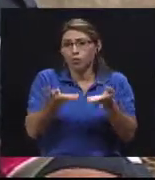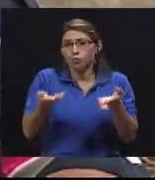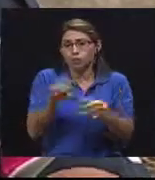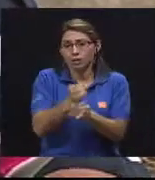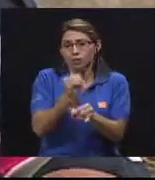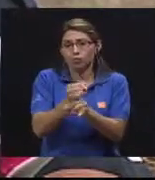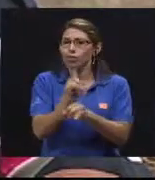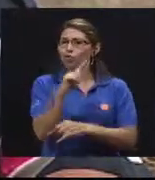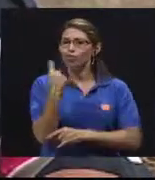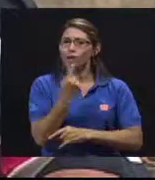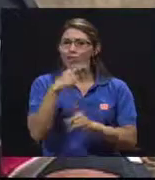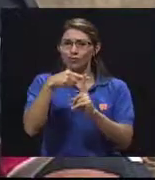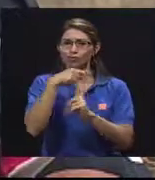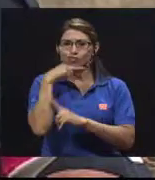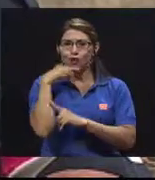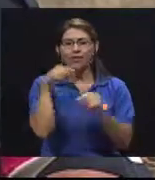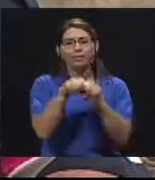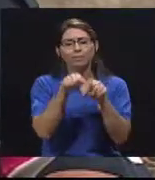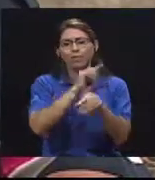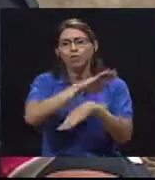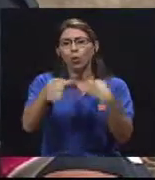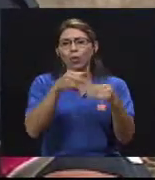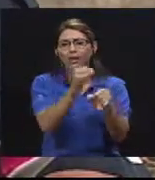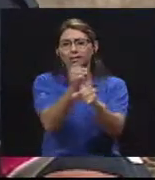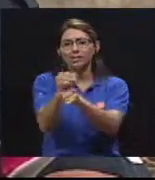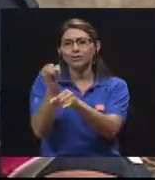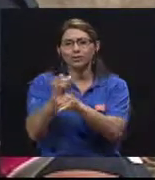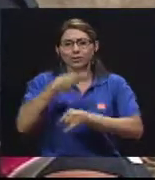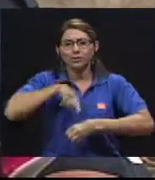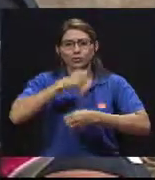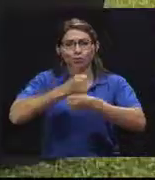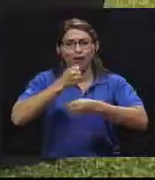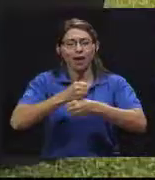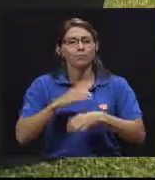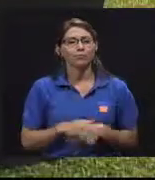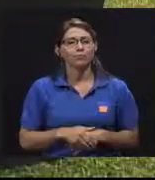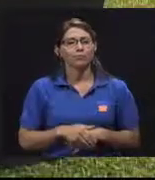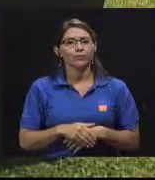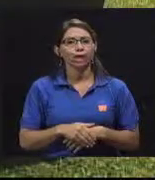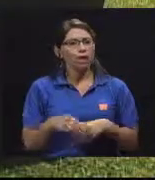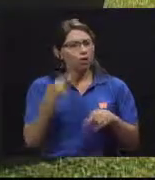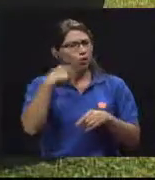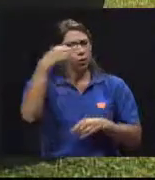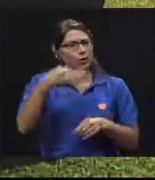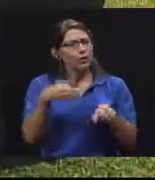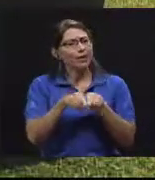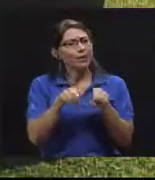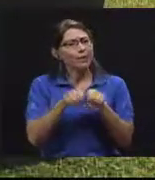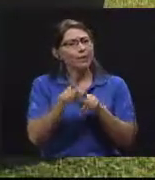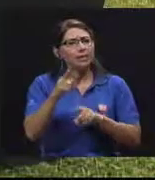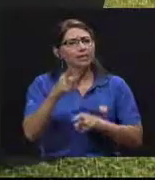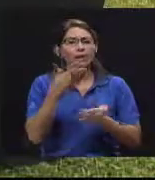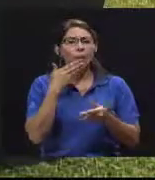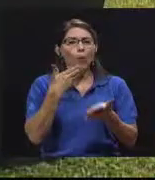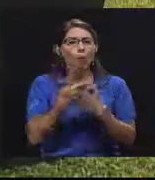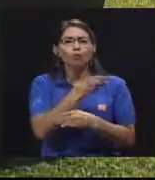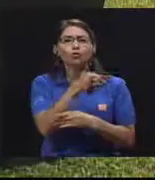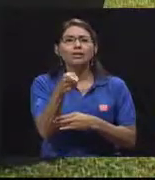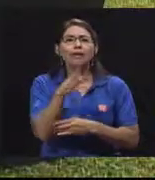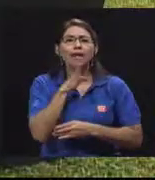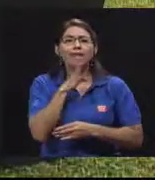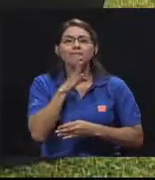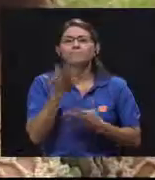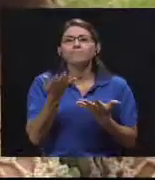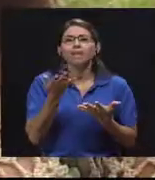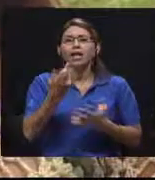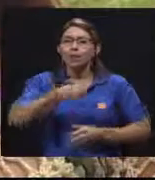institucionales, no solo de Cruz Roja, sino de todas las instituciones con las que trabajamos. Yo creo que sería oportuno partir, Freddy, también Osvaldo, que nos